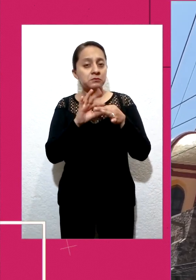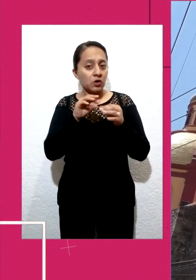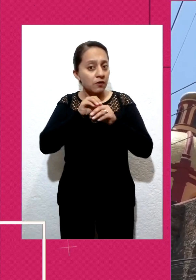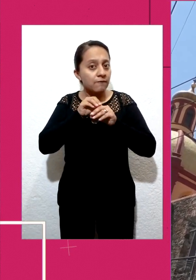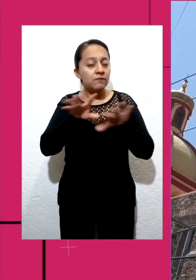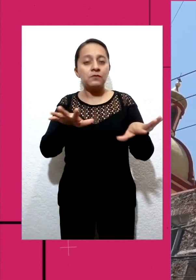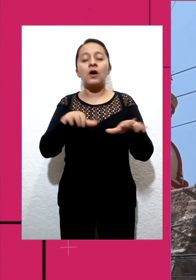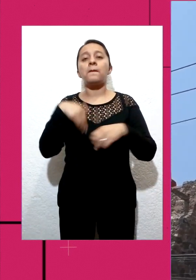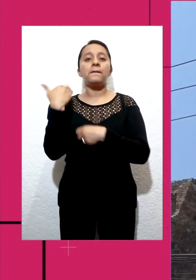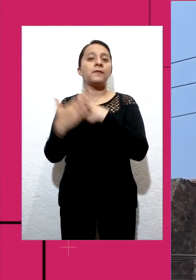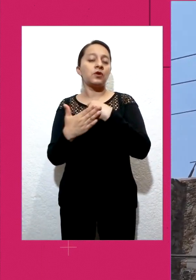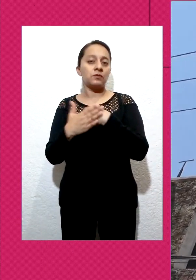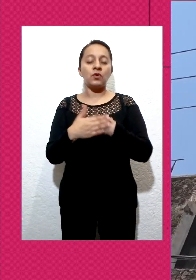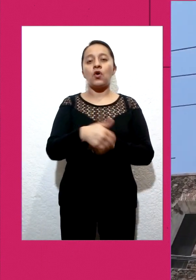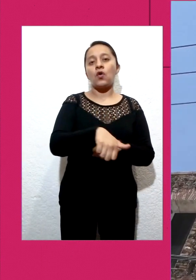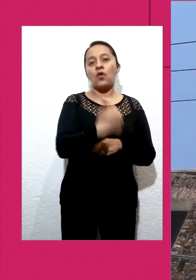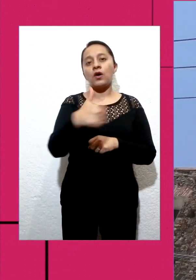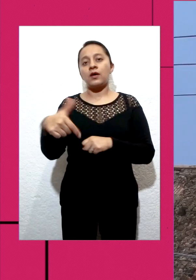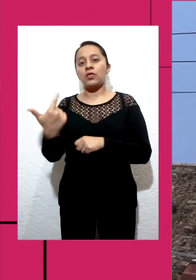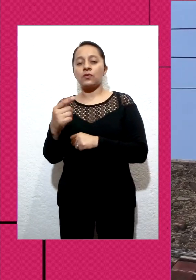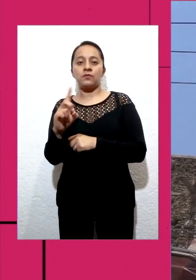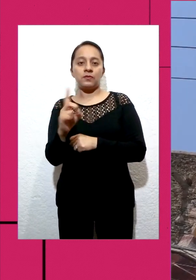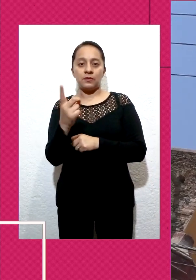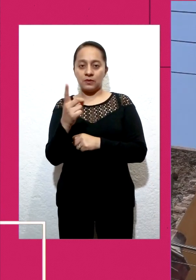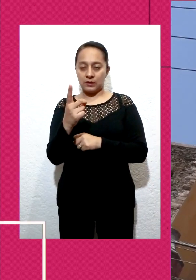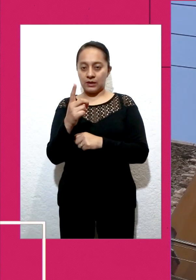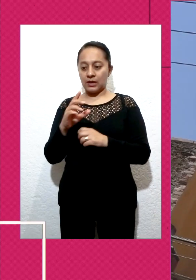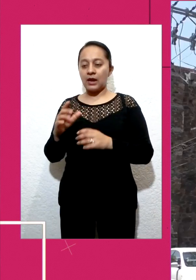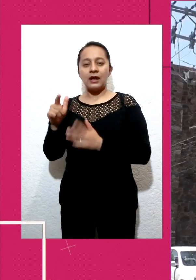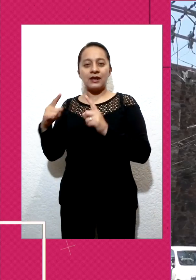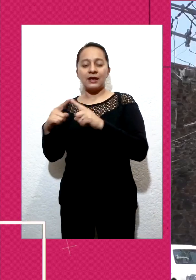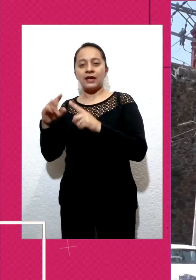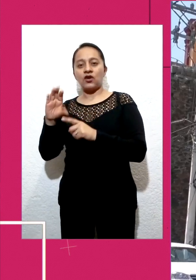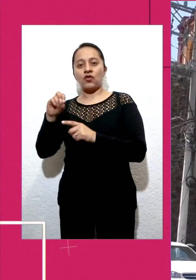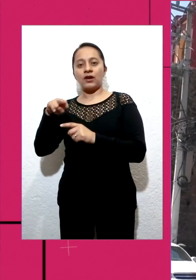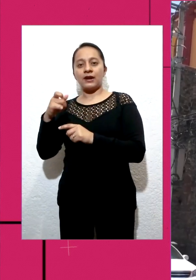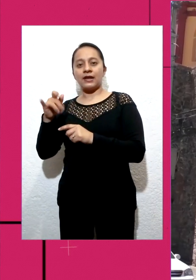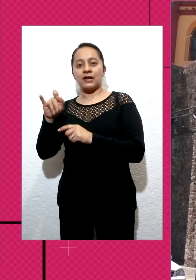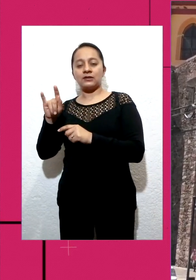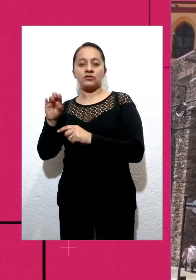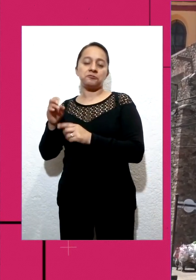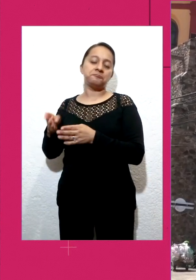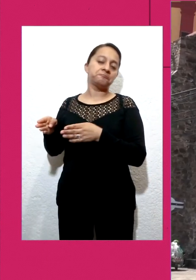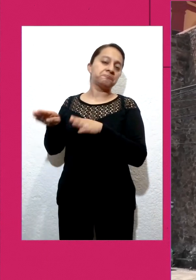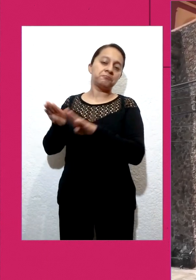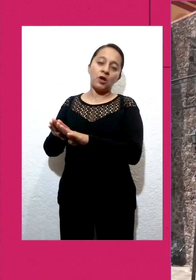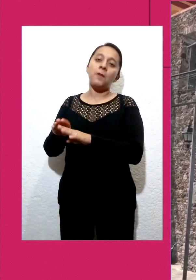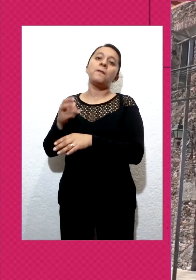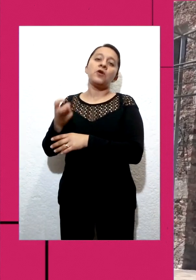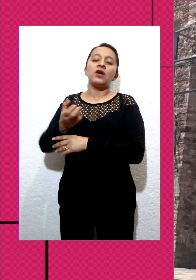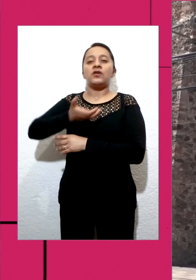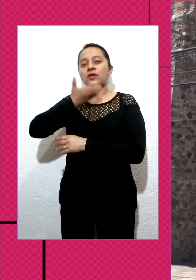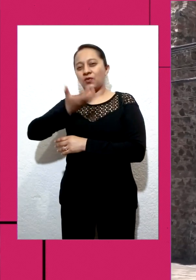tradicionales mañanitas a la Virgen de Guadalupe y que se realizan la noche del 11 de diciembre, se transmitirán de manera digital